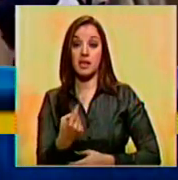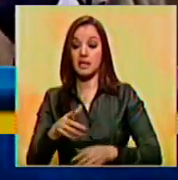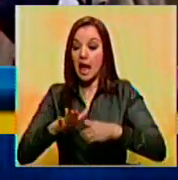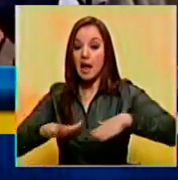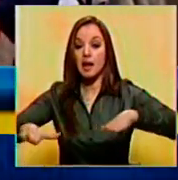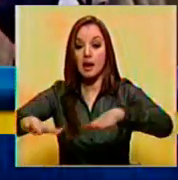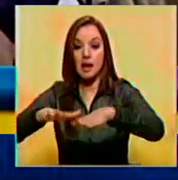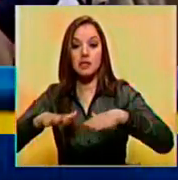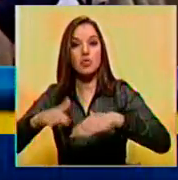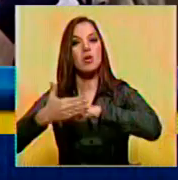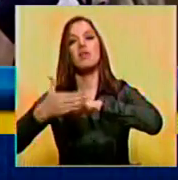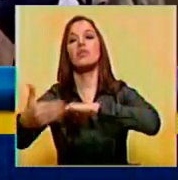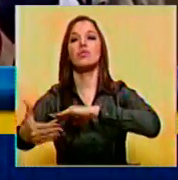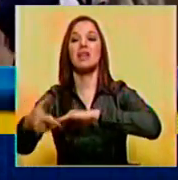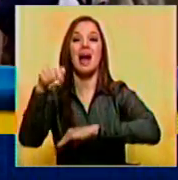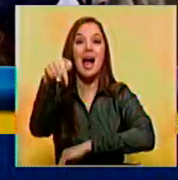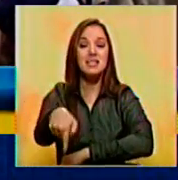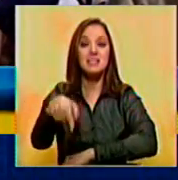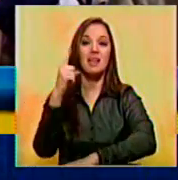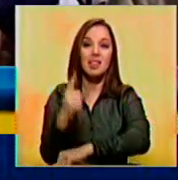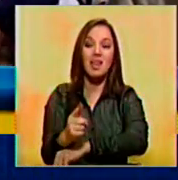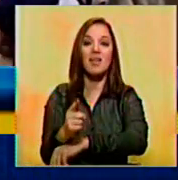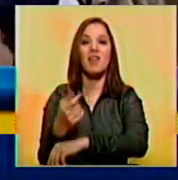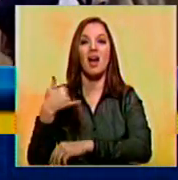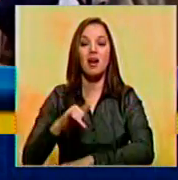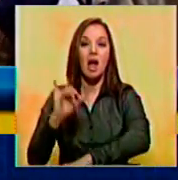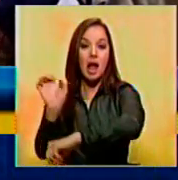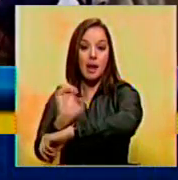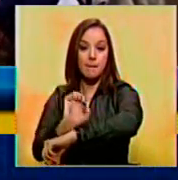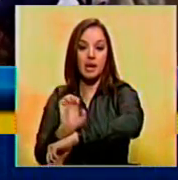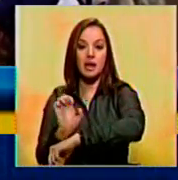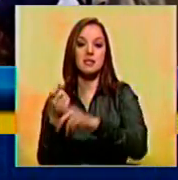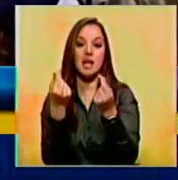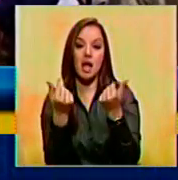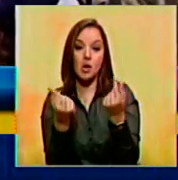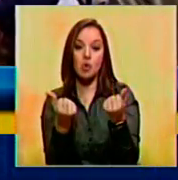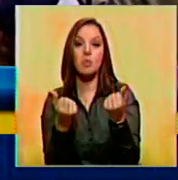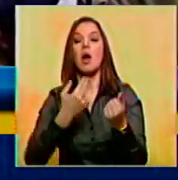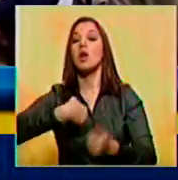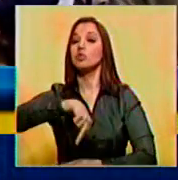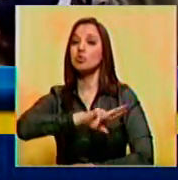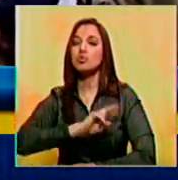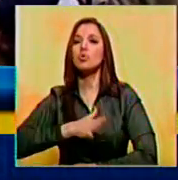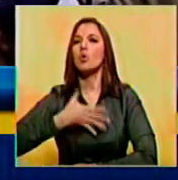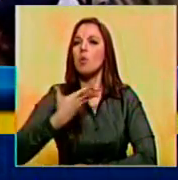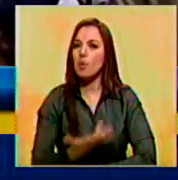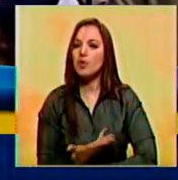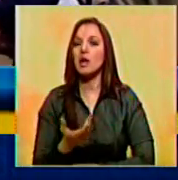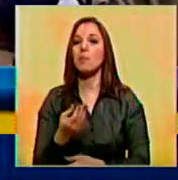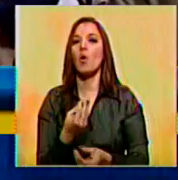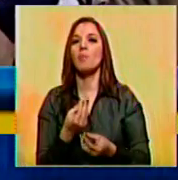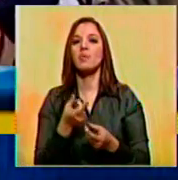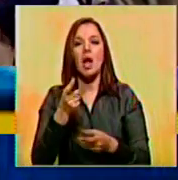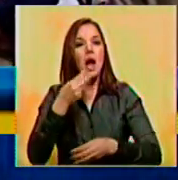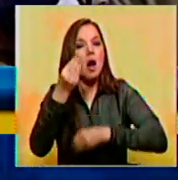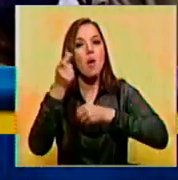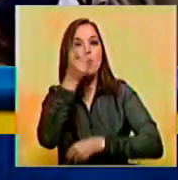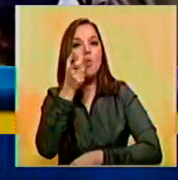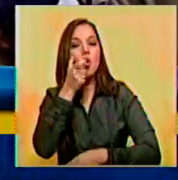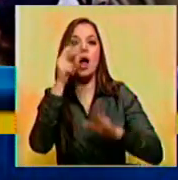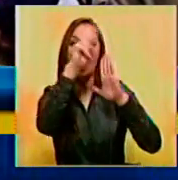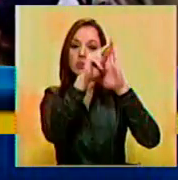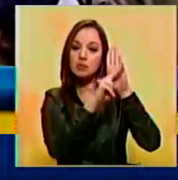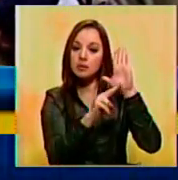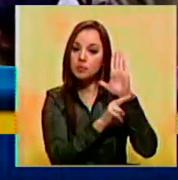de frontera, la emergencia económica. Con la emergencia económica nosotros podríamos aplicar unas medidas temporales